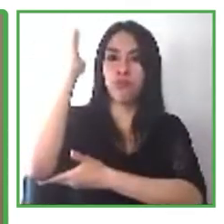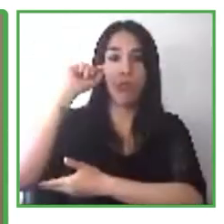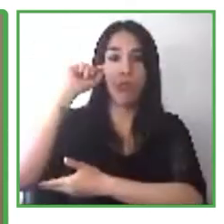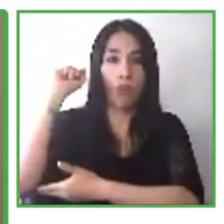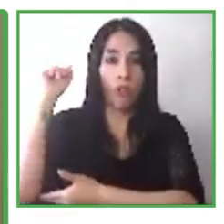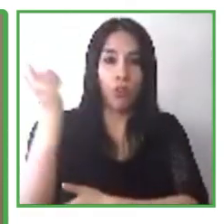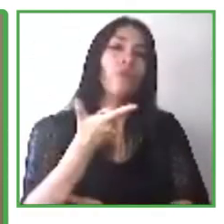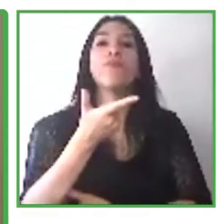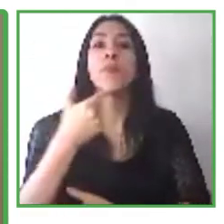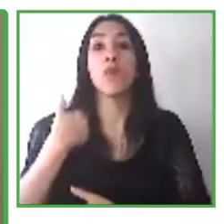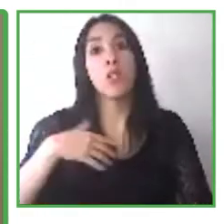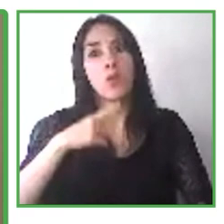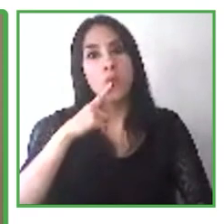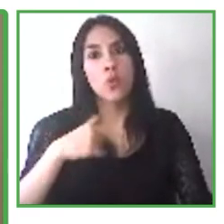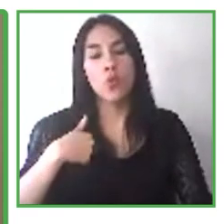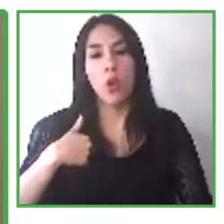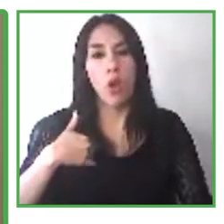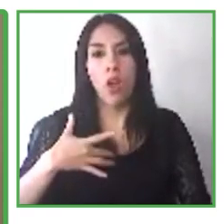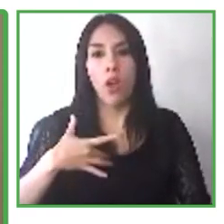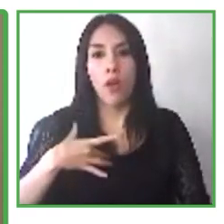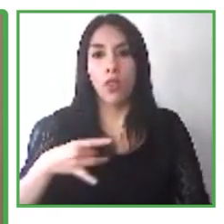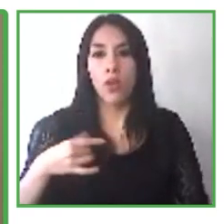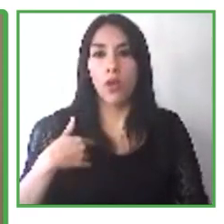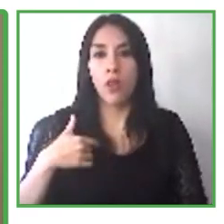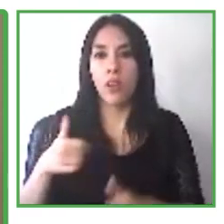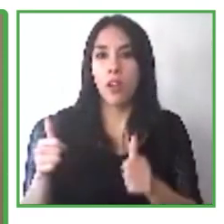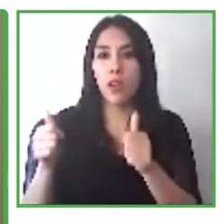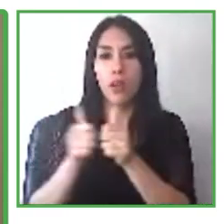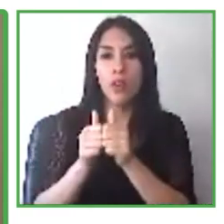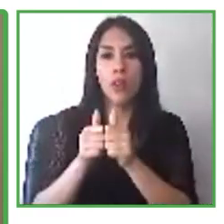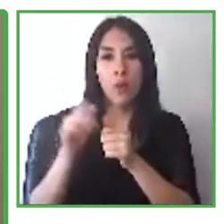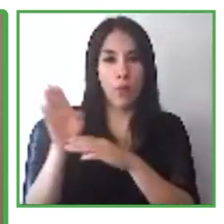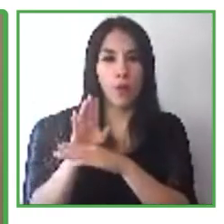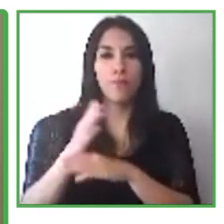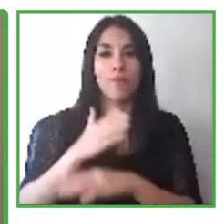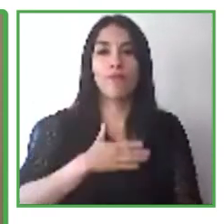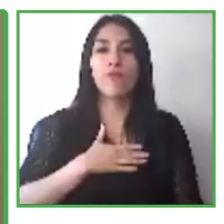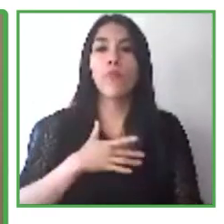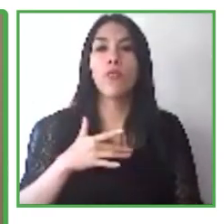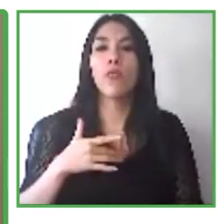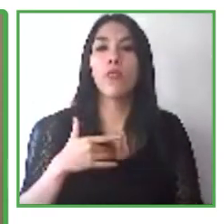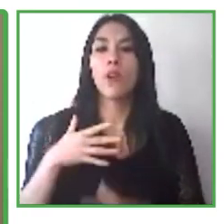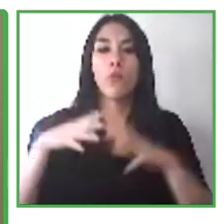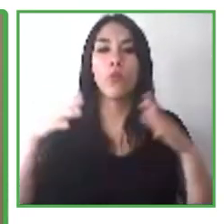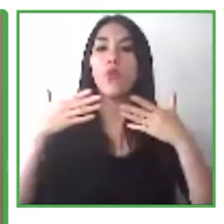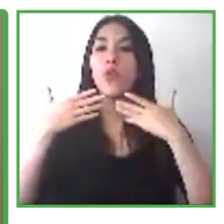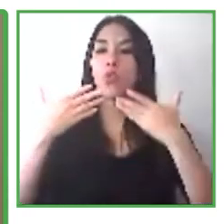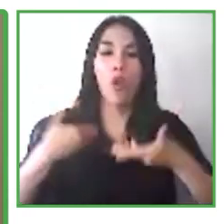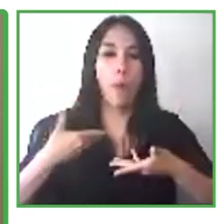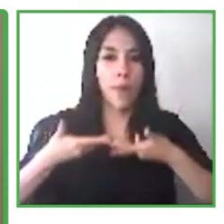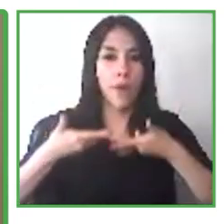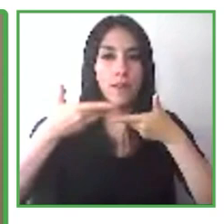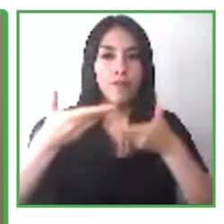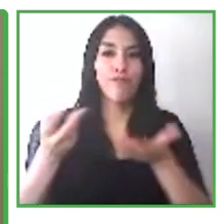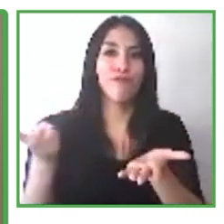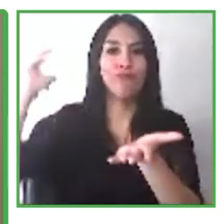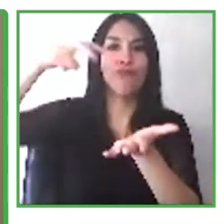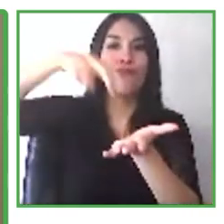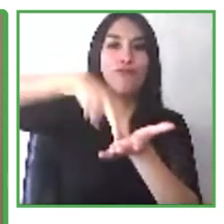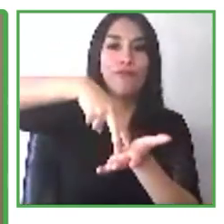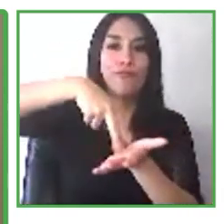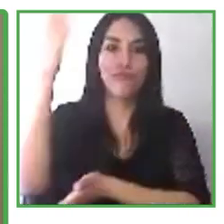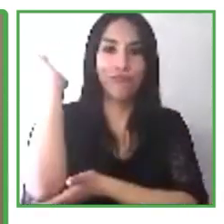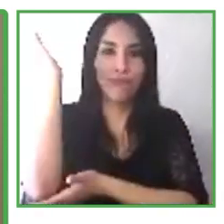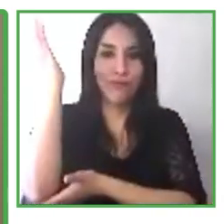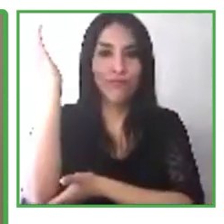colega Maite, es un placer estar aquí con ustedes el día de hoy a nombre de todo el equipo de Trust for the Americas. Muchas gracias